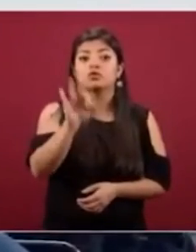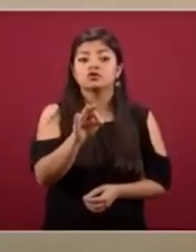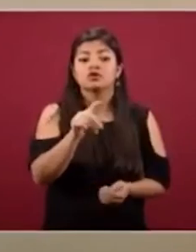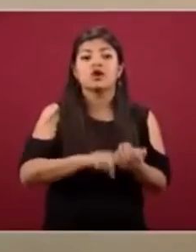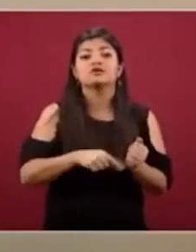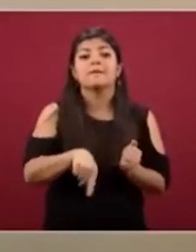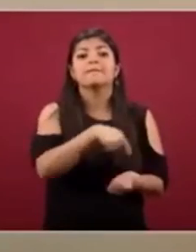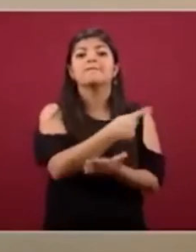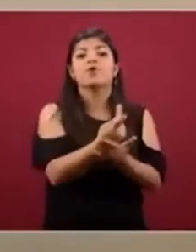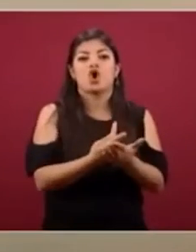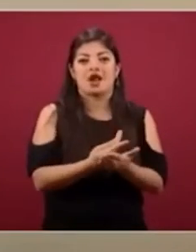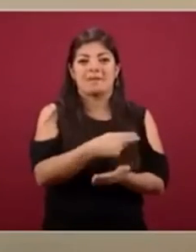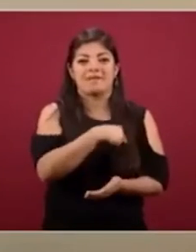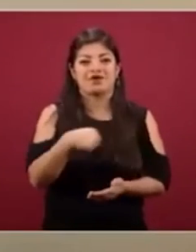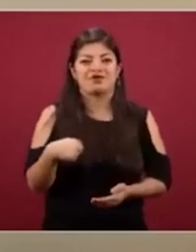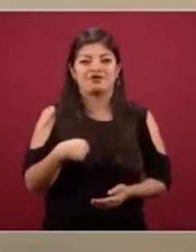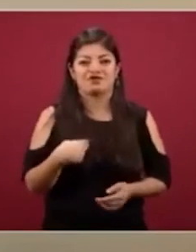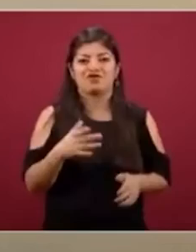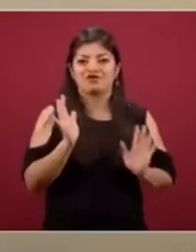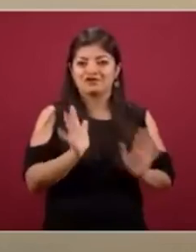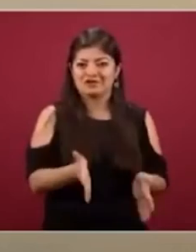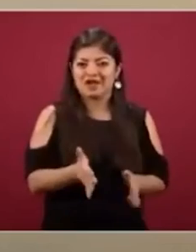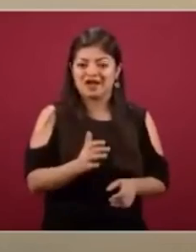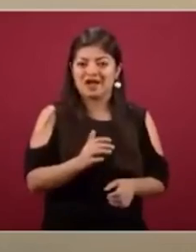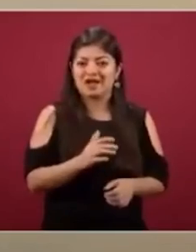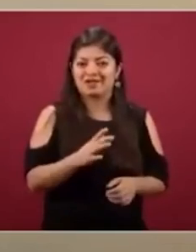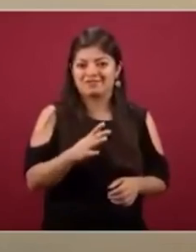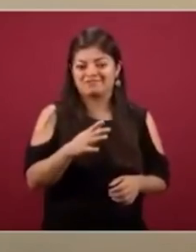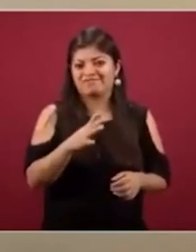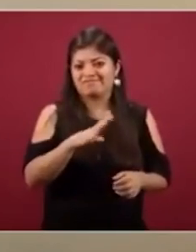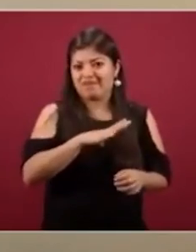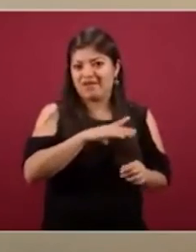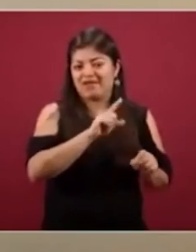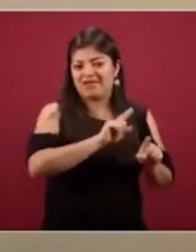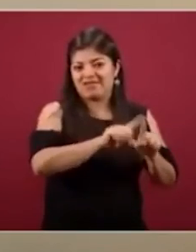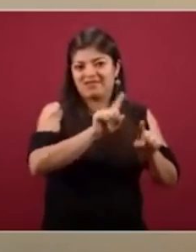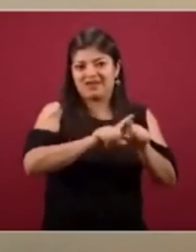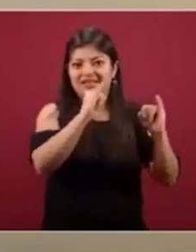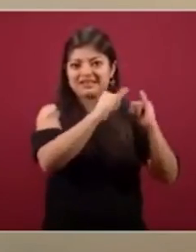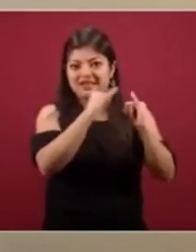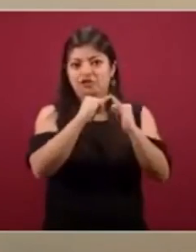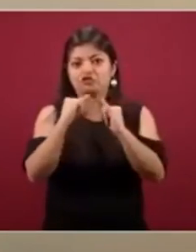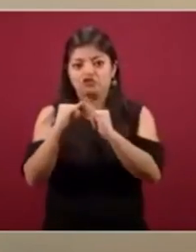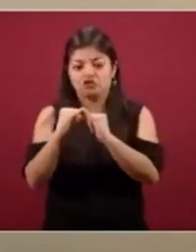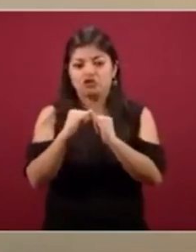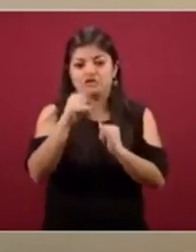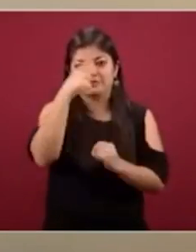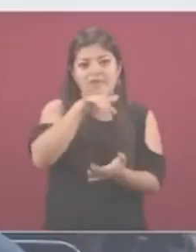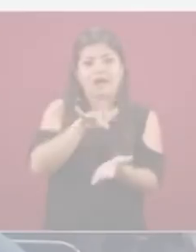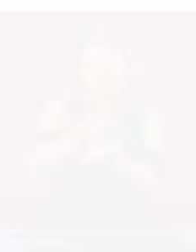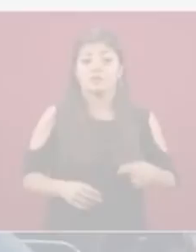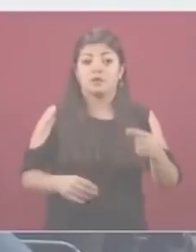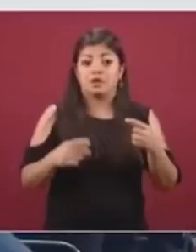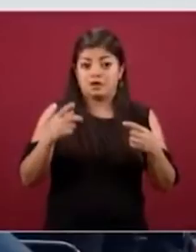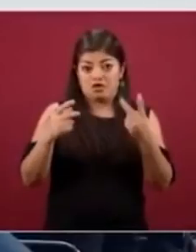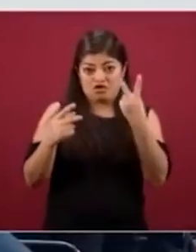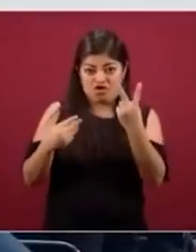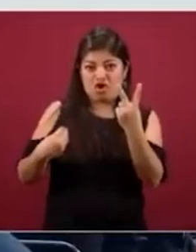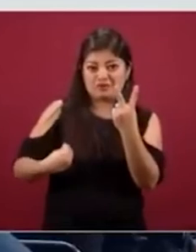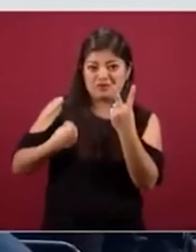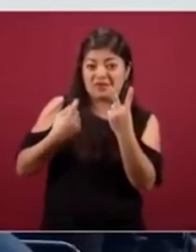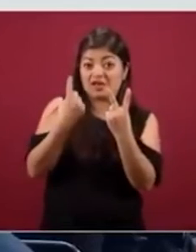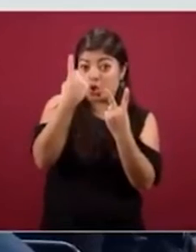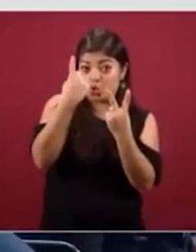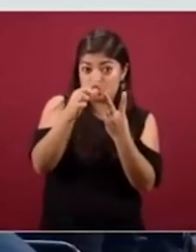integrales que estamos trabajando, varias dependencias como programas integrales de bienestar. Tiene un